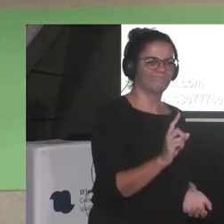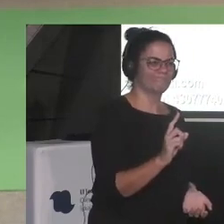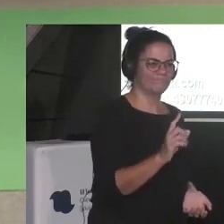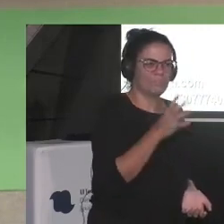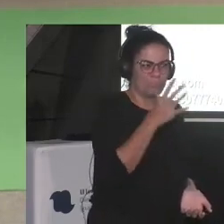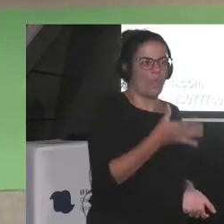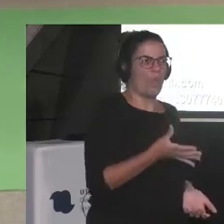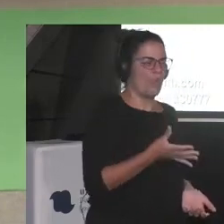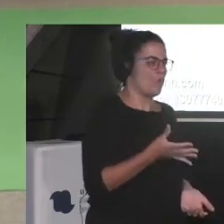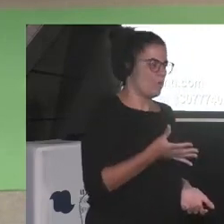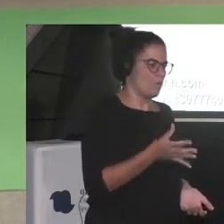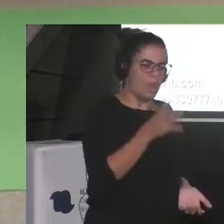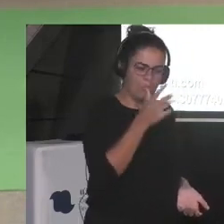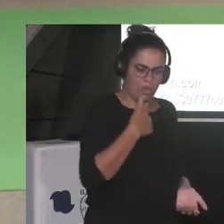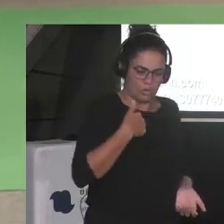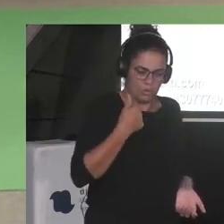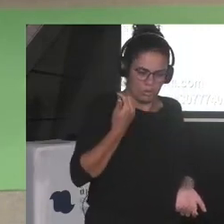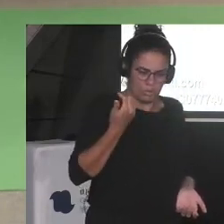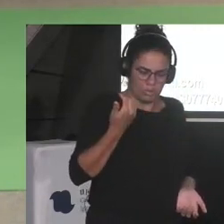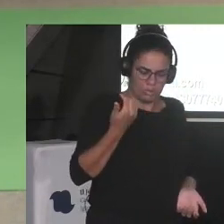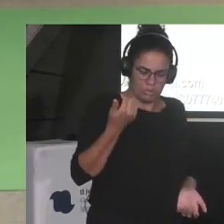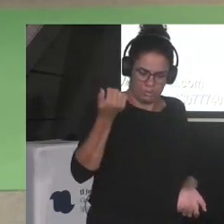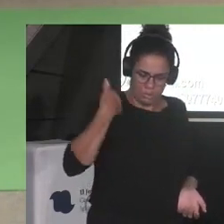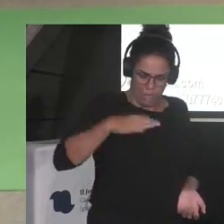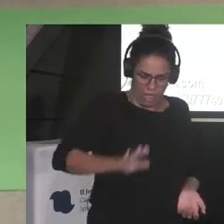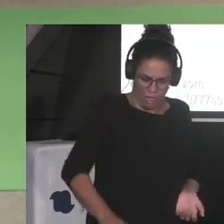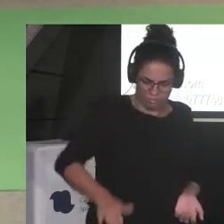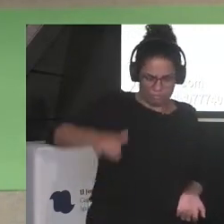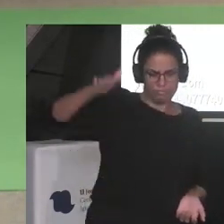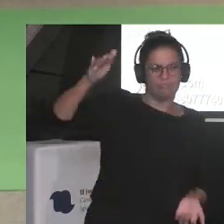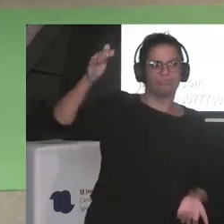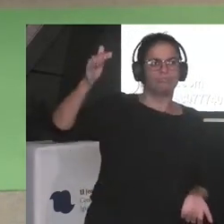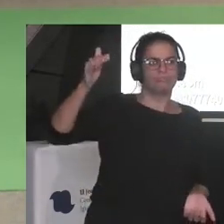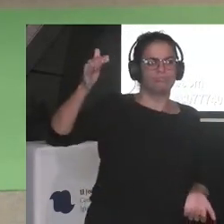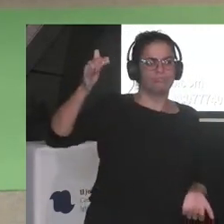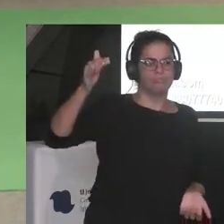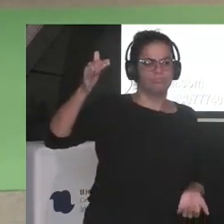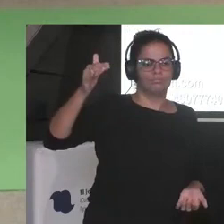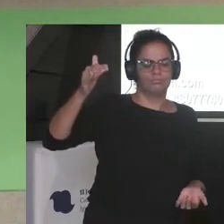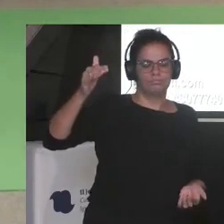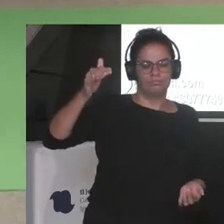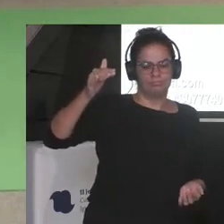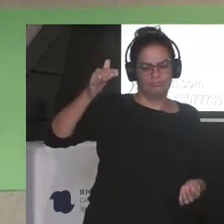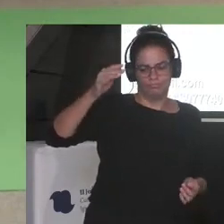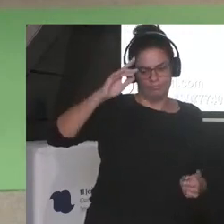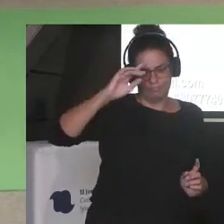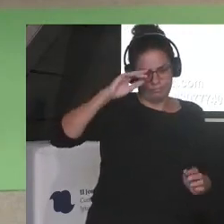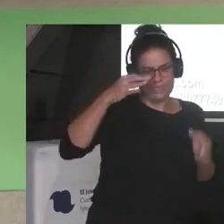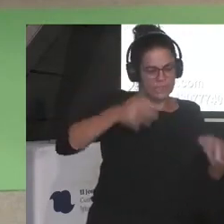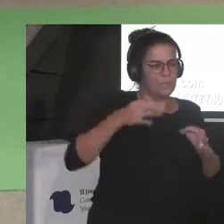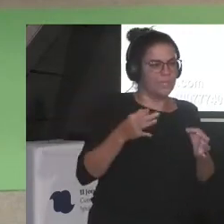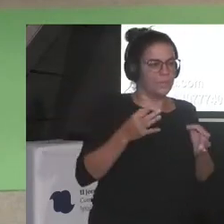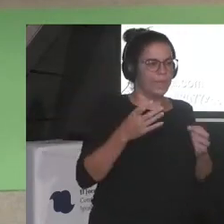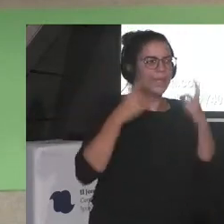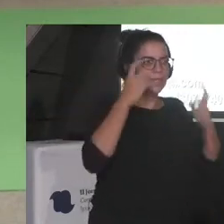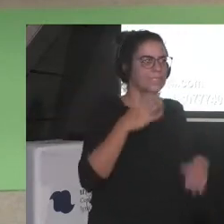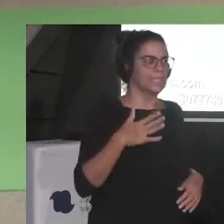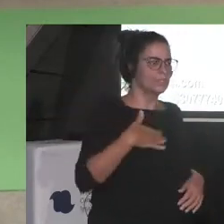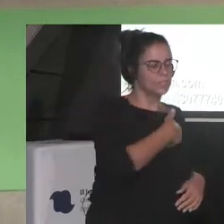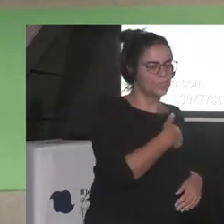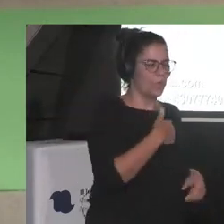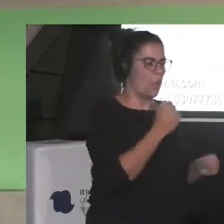sea he crecido me he hecho a mí misma en esa multitarea constante ¿no? en saber